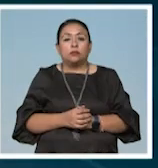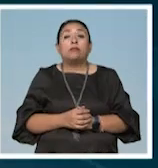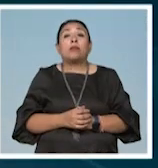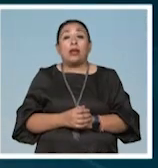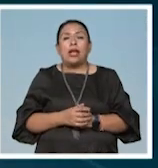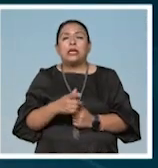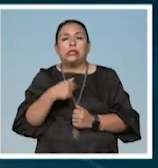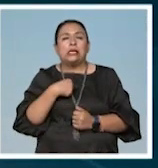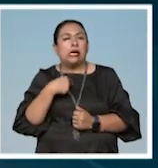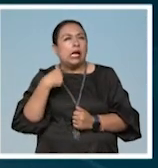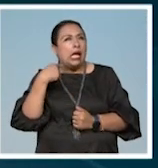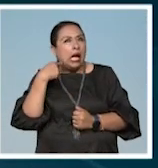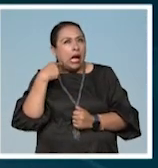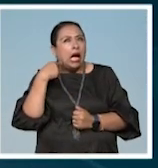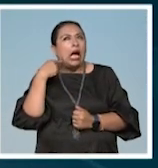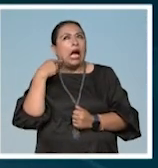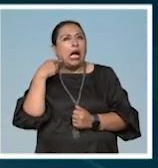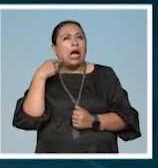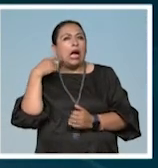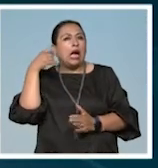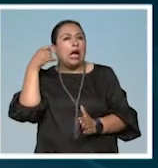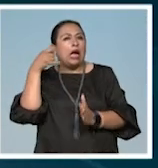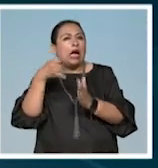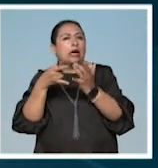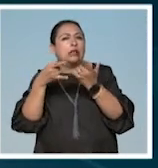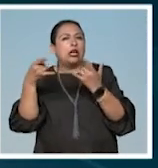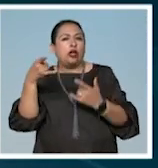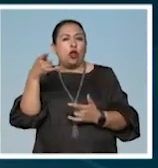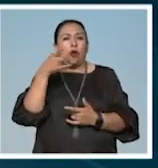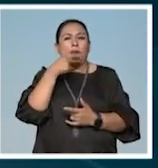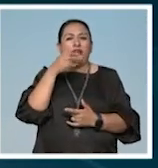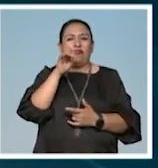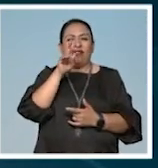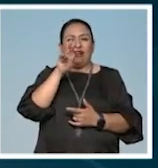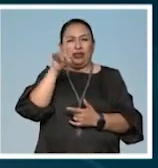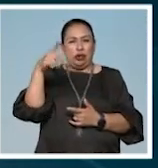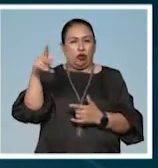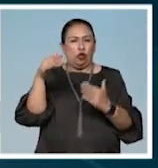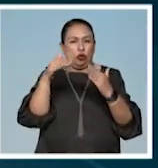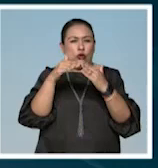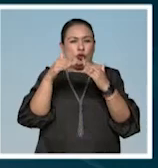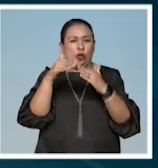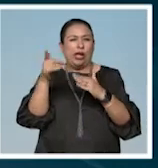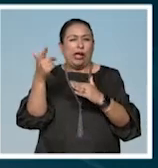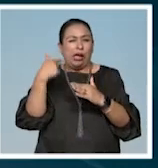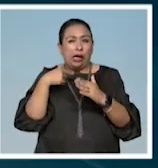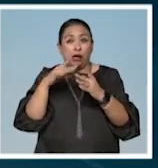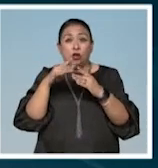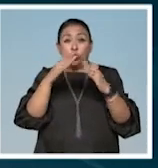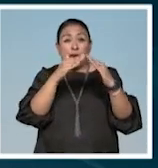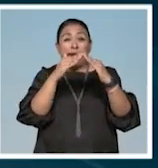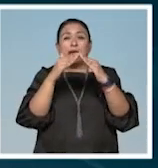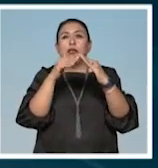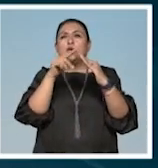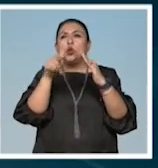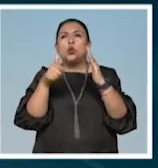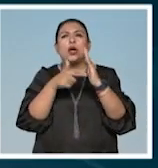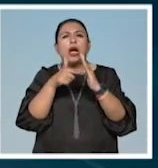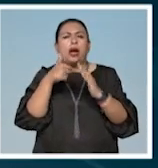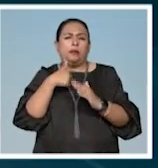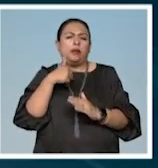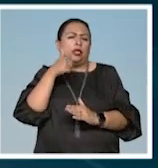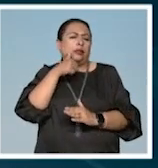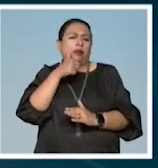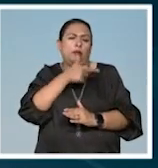Cuando escuché el trasfondo de Fernando y de su casa, su casa es un espacio que siempre me